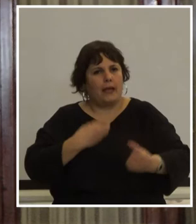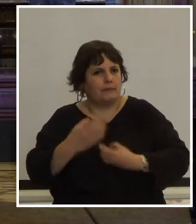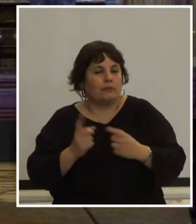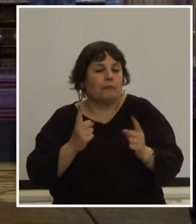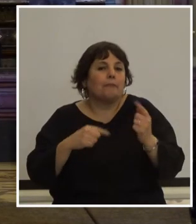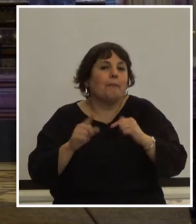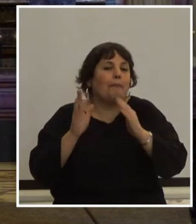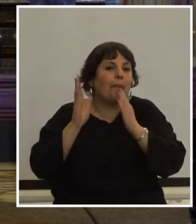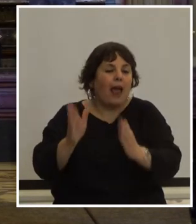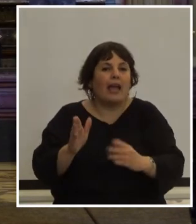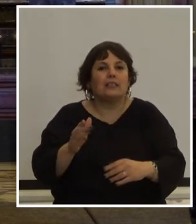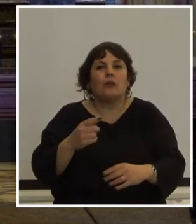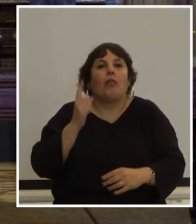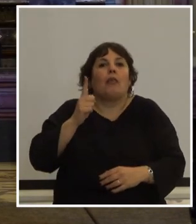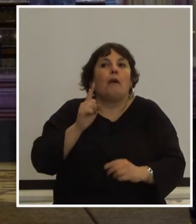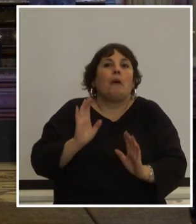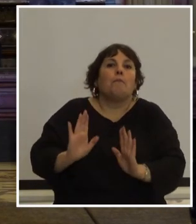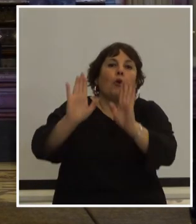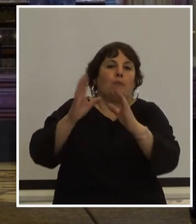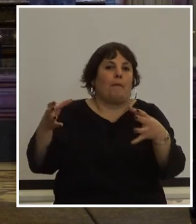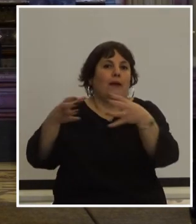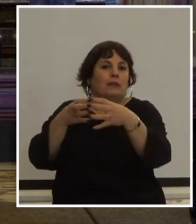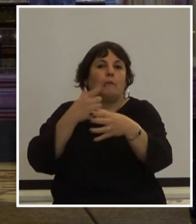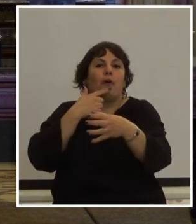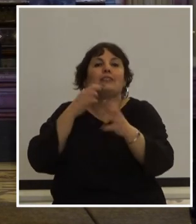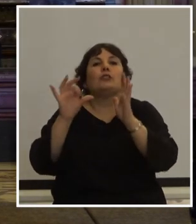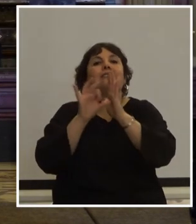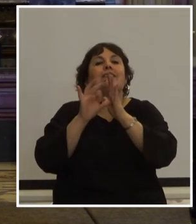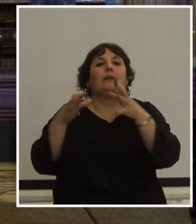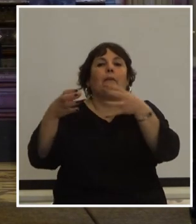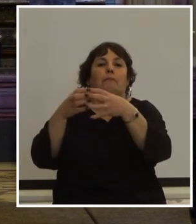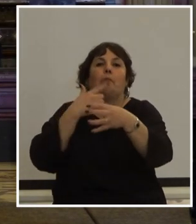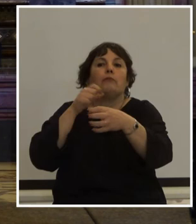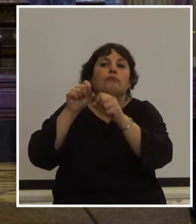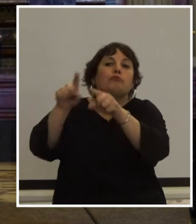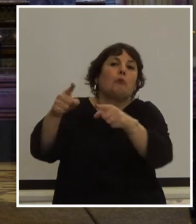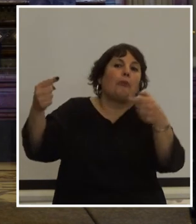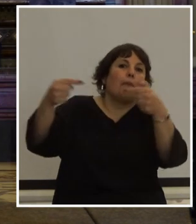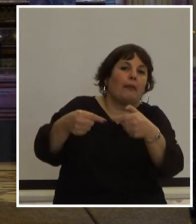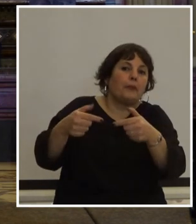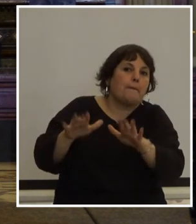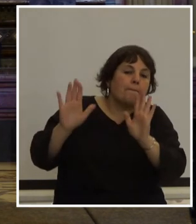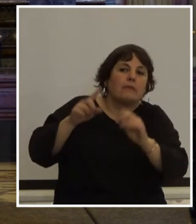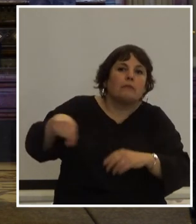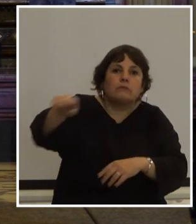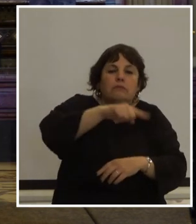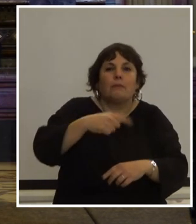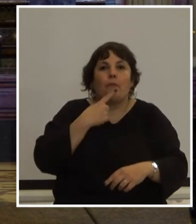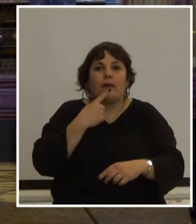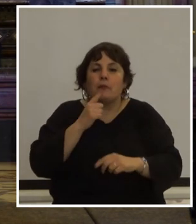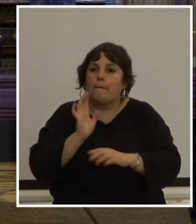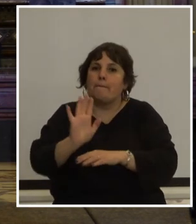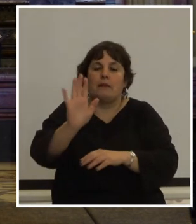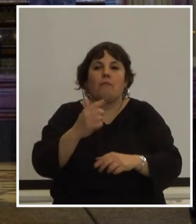para eso tendrán los propios partidos el sistema político tendrá la oportunidad de debatir y serán los propios políticos